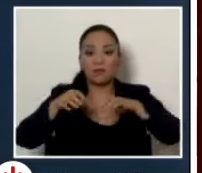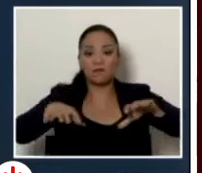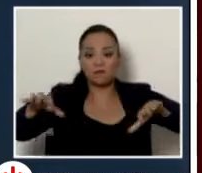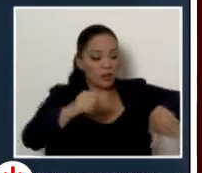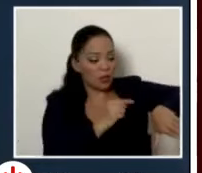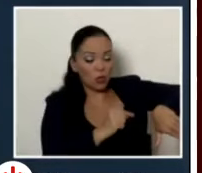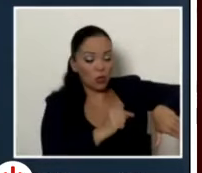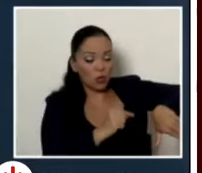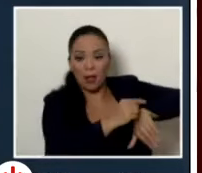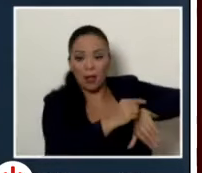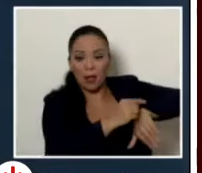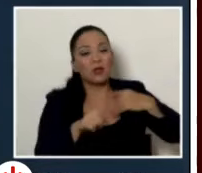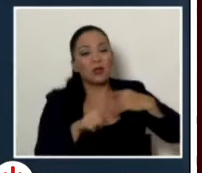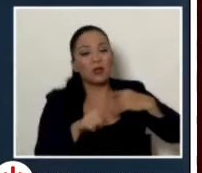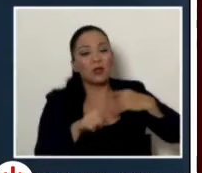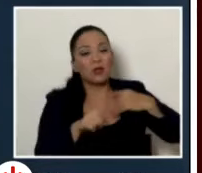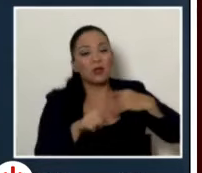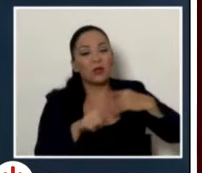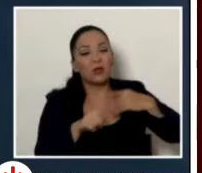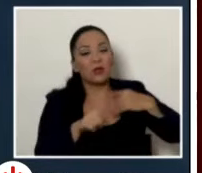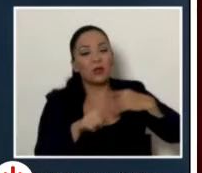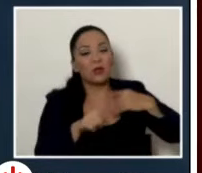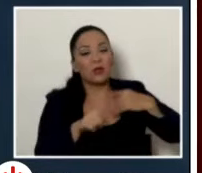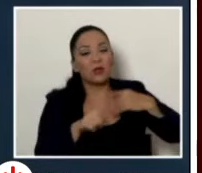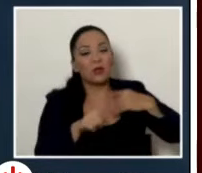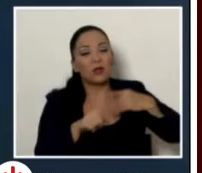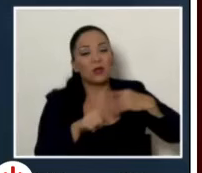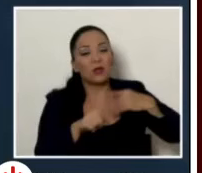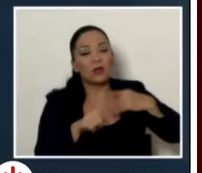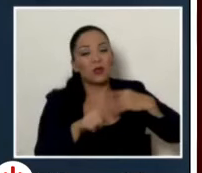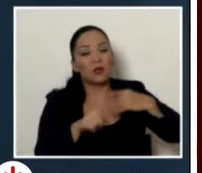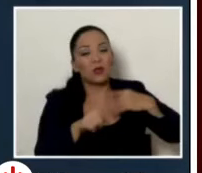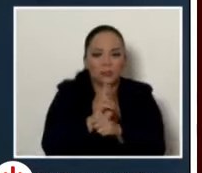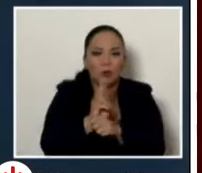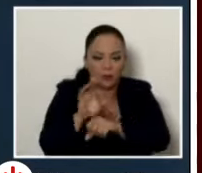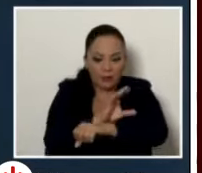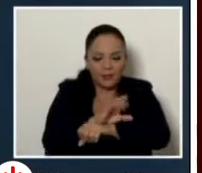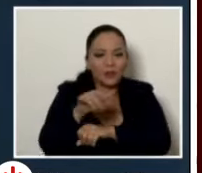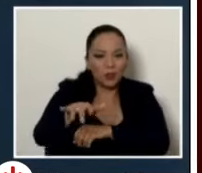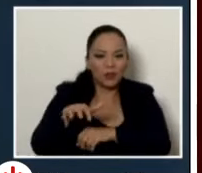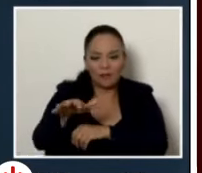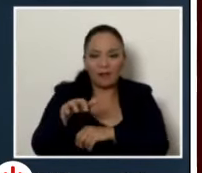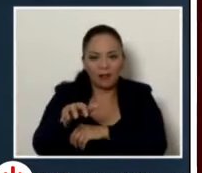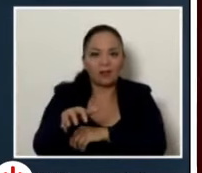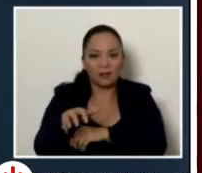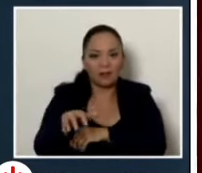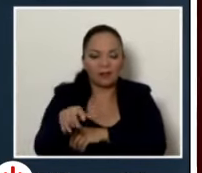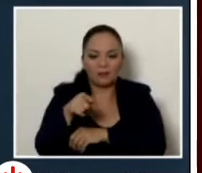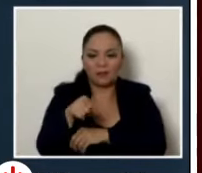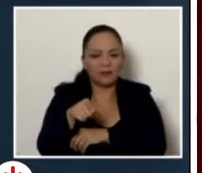mencionado el SAP que es una software que se utiliza para lo que es la parte contable que ya está total y absolutamente